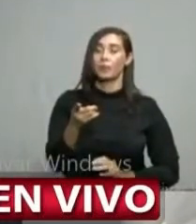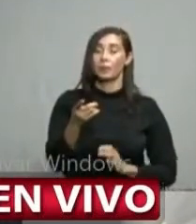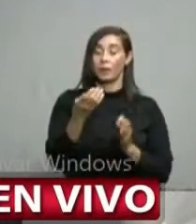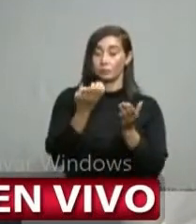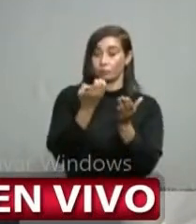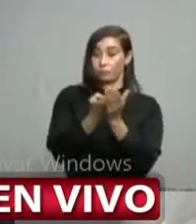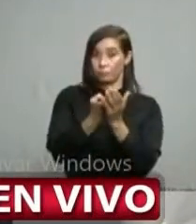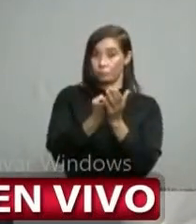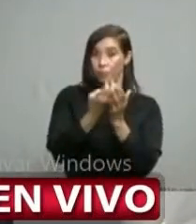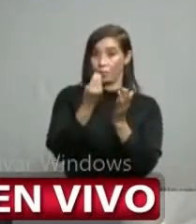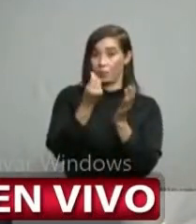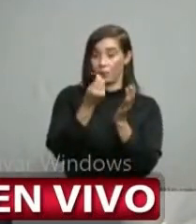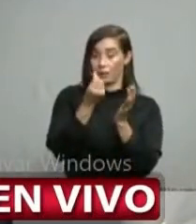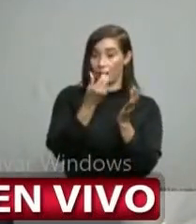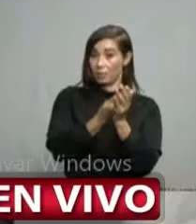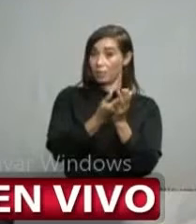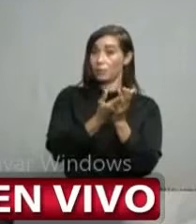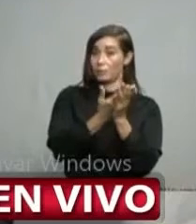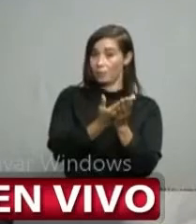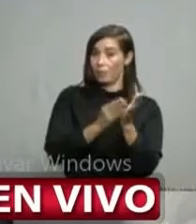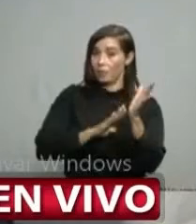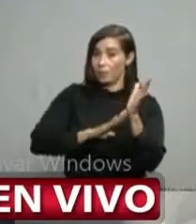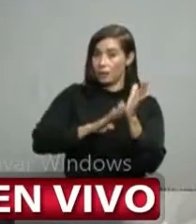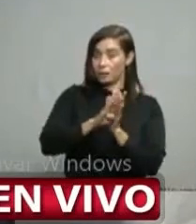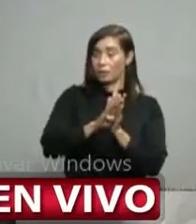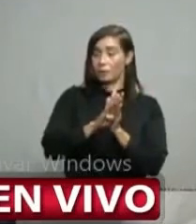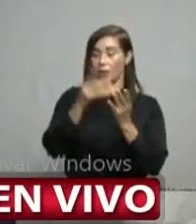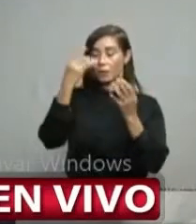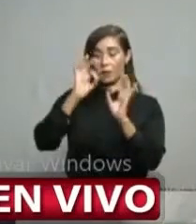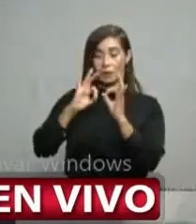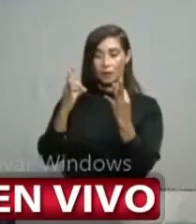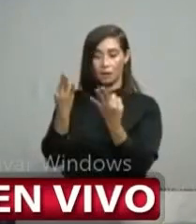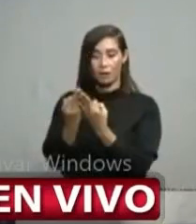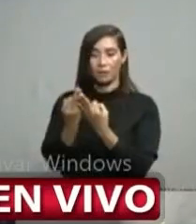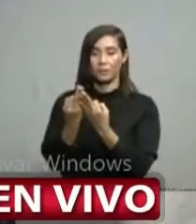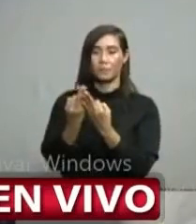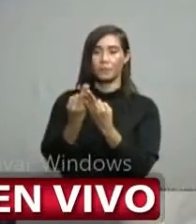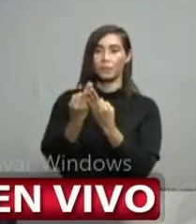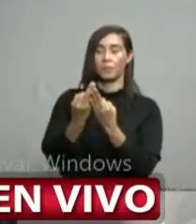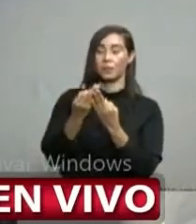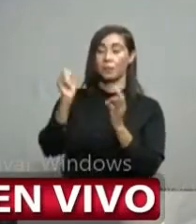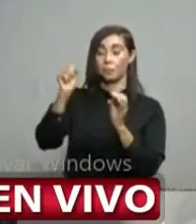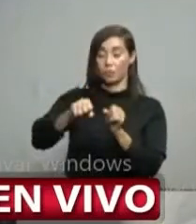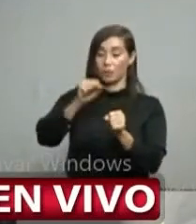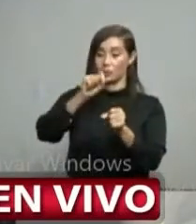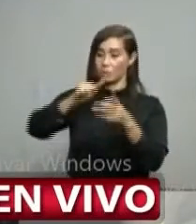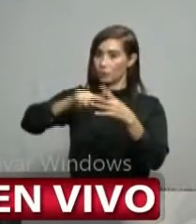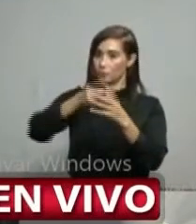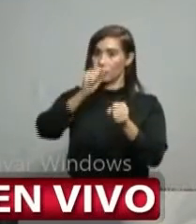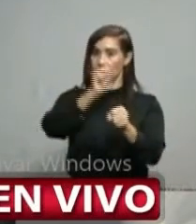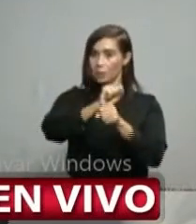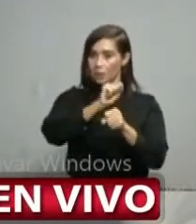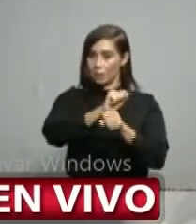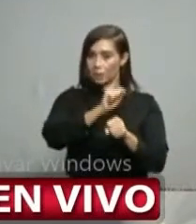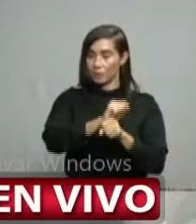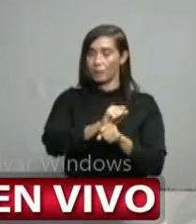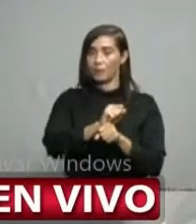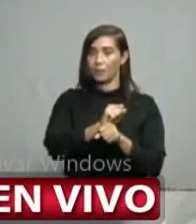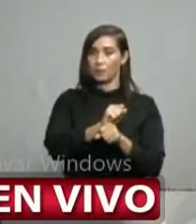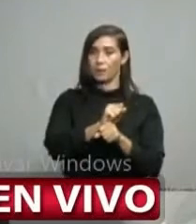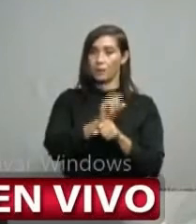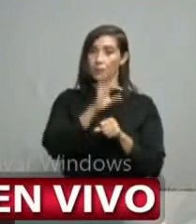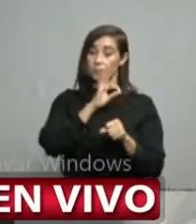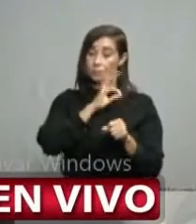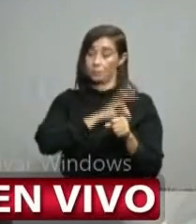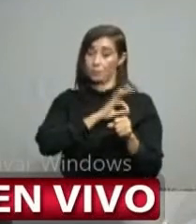económica de manera que las familias y los trabajadores recuperen sus ingresos y sus trabajos